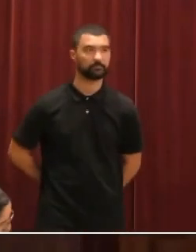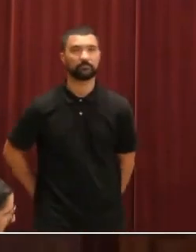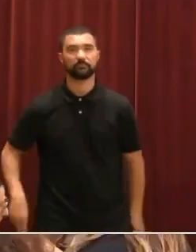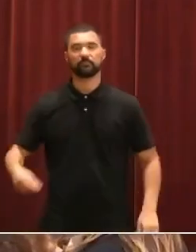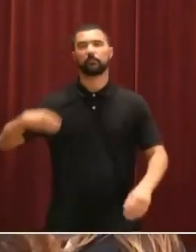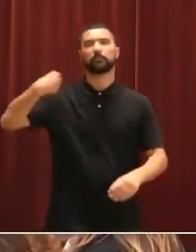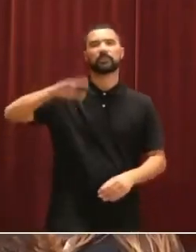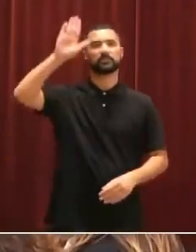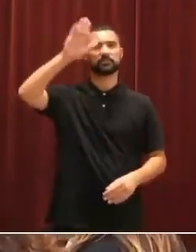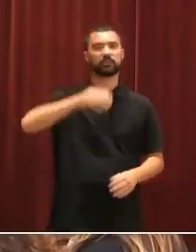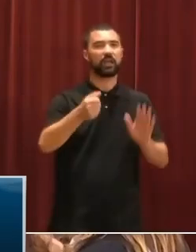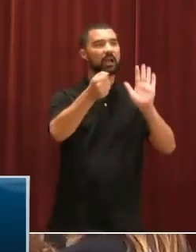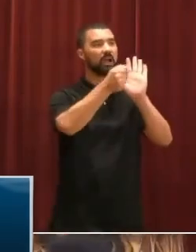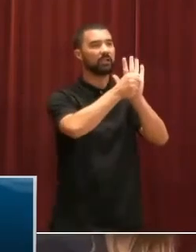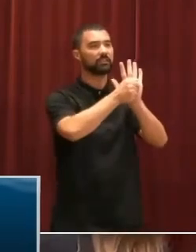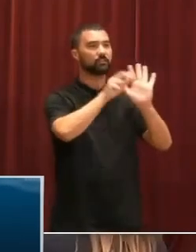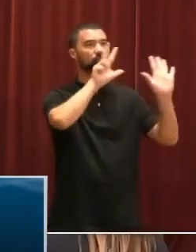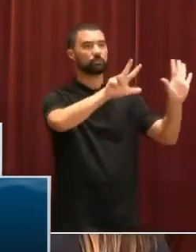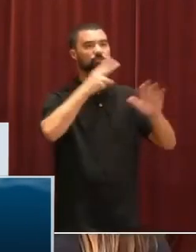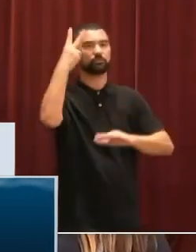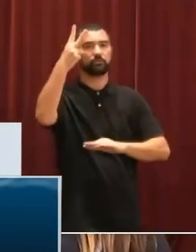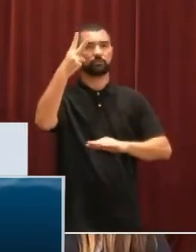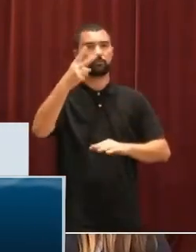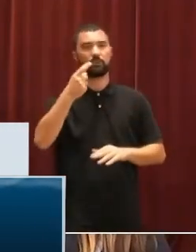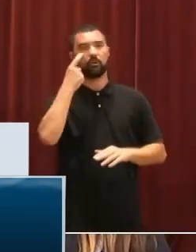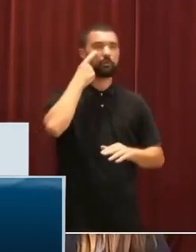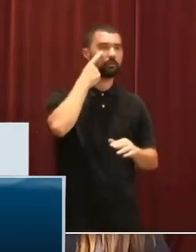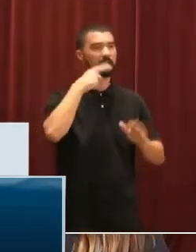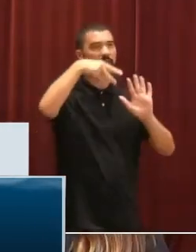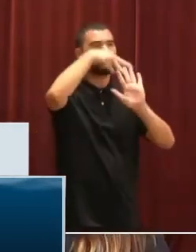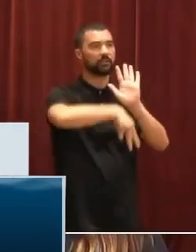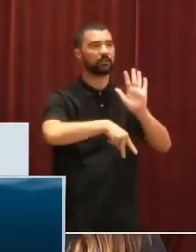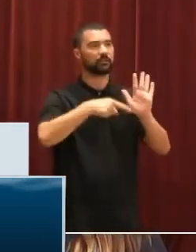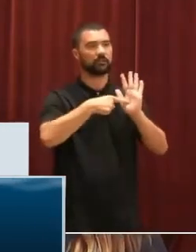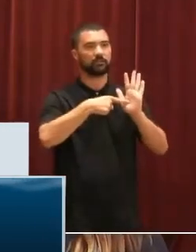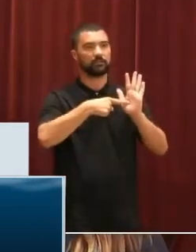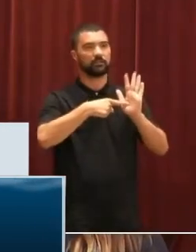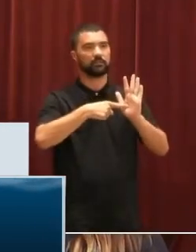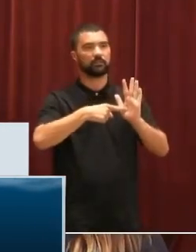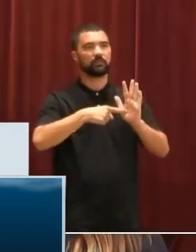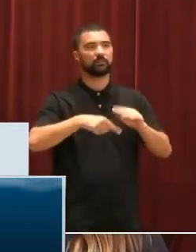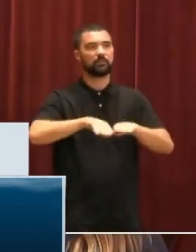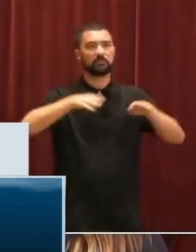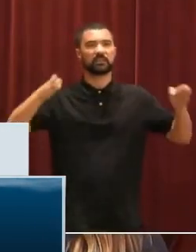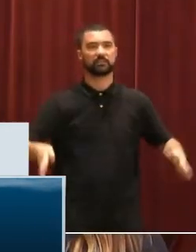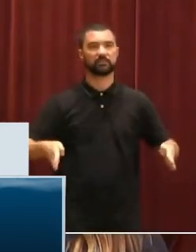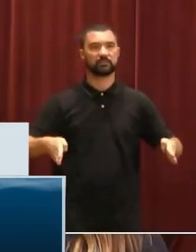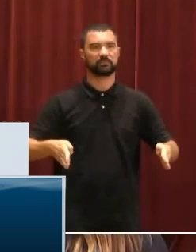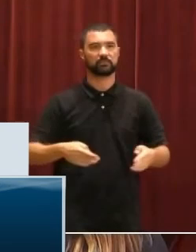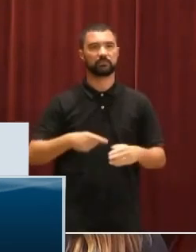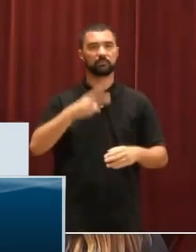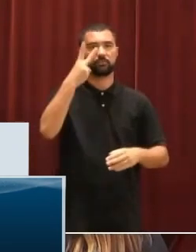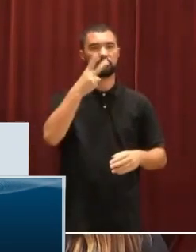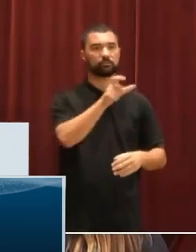Presidente, por el artículo 82 de observancia del reglamento por violar la neutralidad de la mesa, las dos